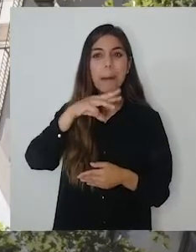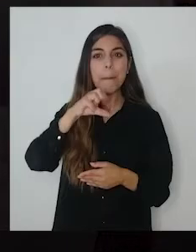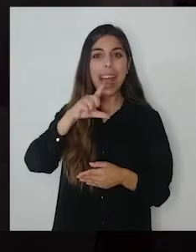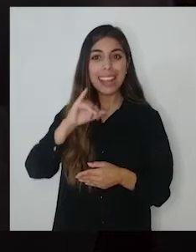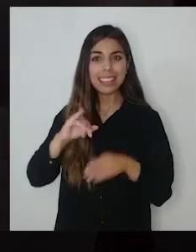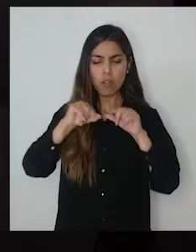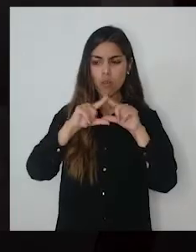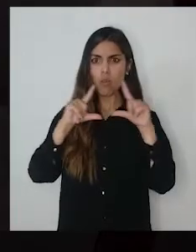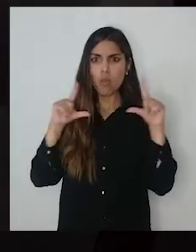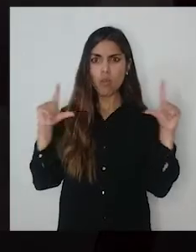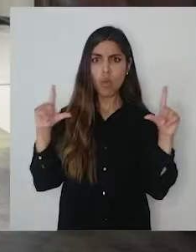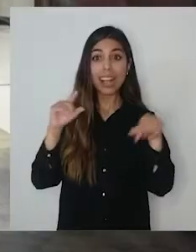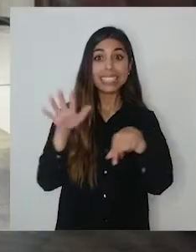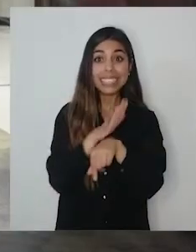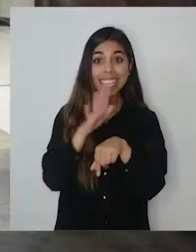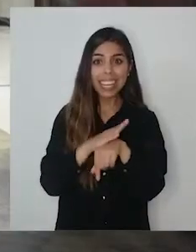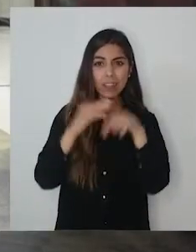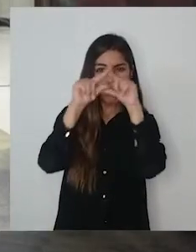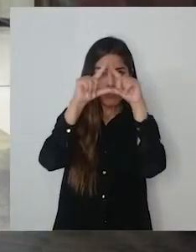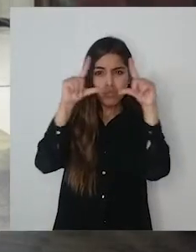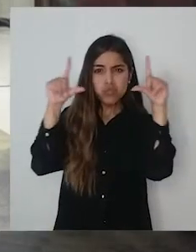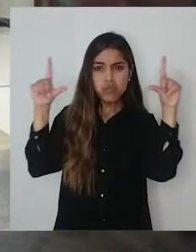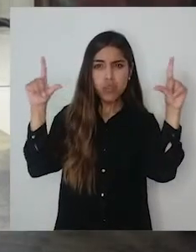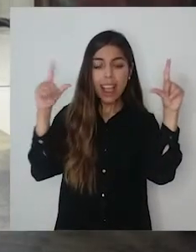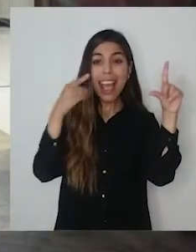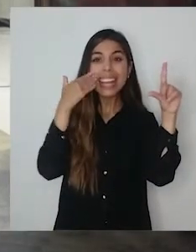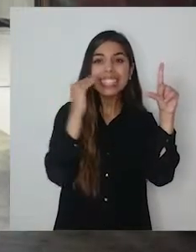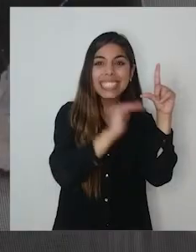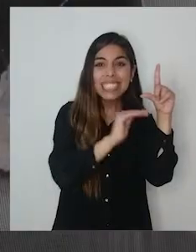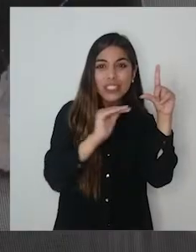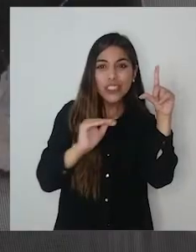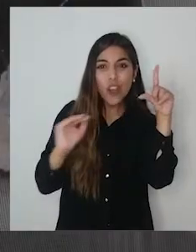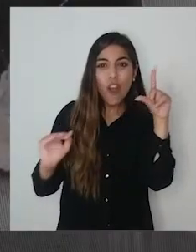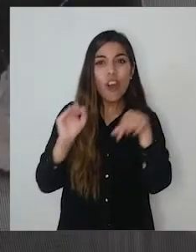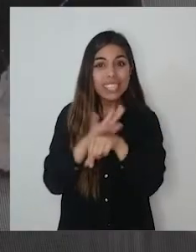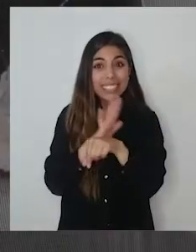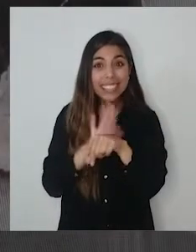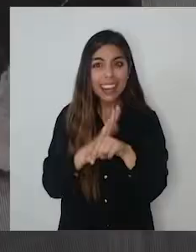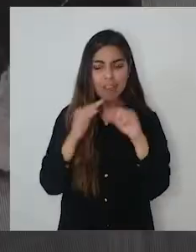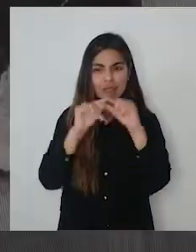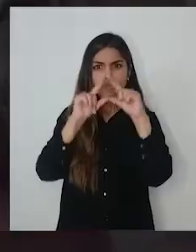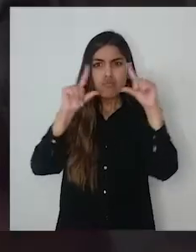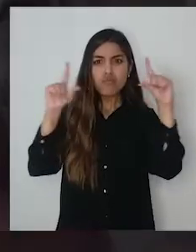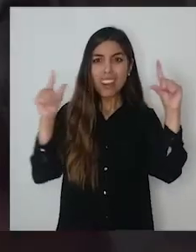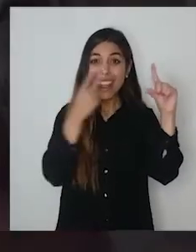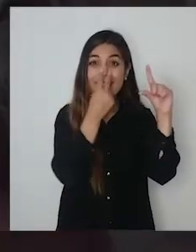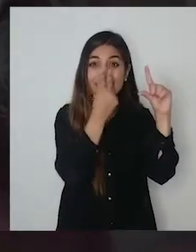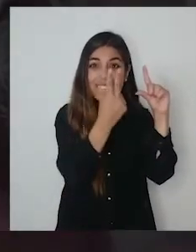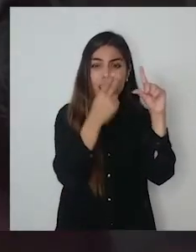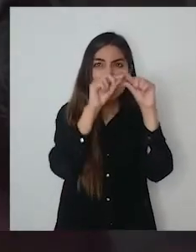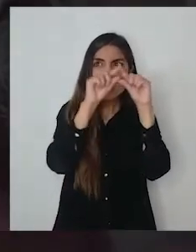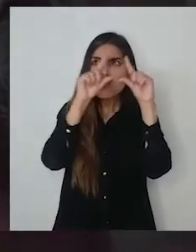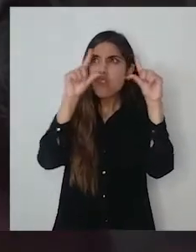una huencha larga, arriba de un cine, que es el cine Güellén, un cine de niños, para niñas, películas de niños. Arriba está